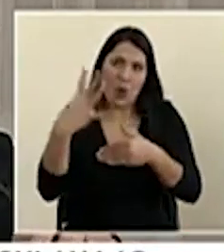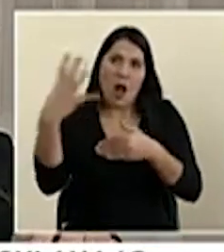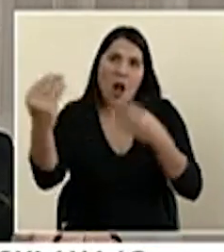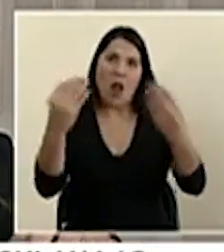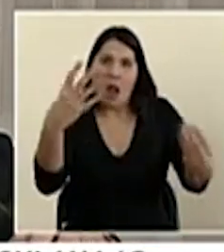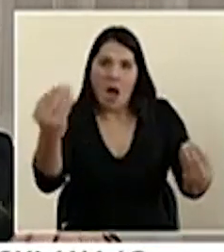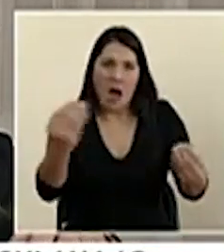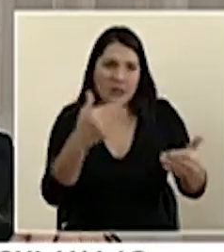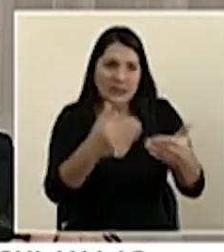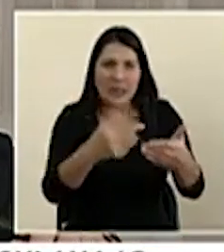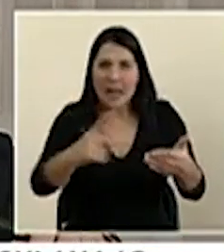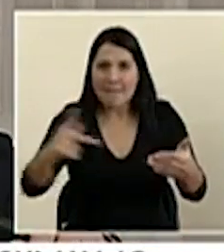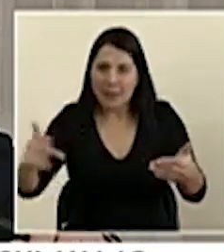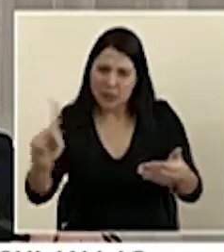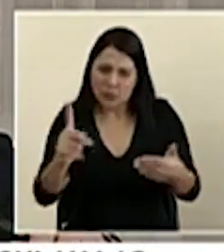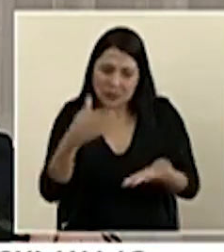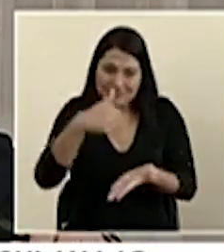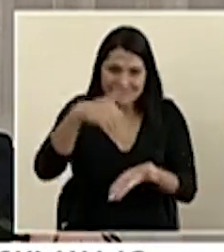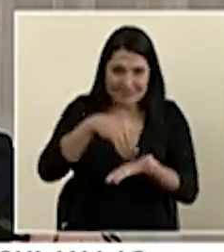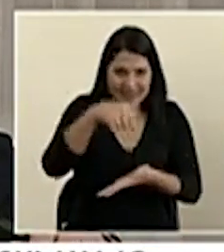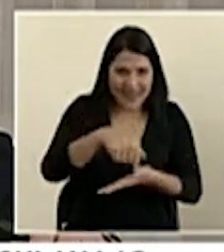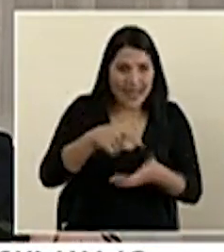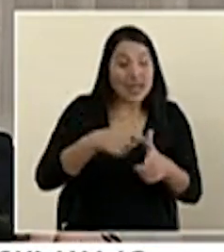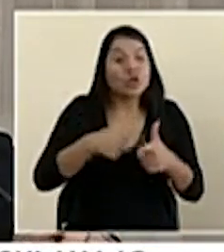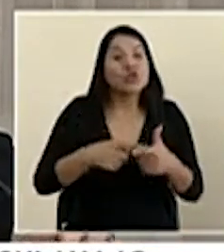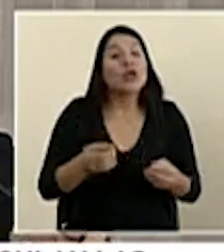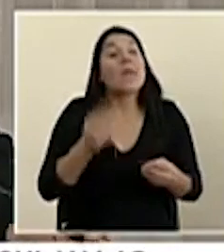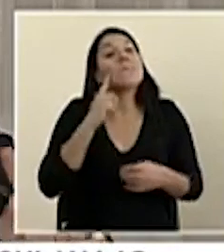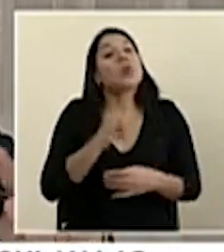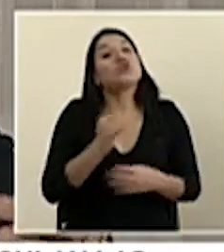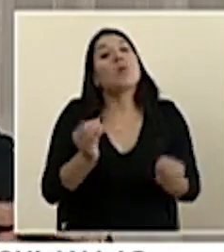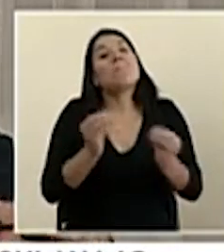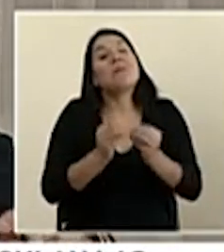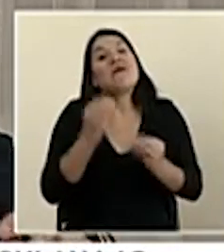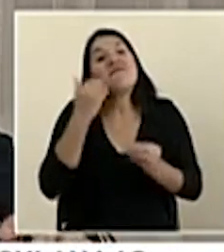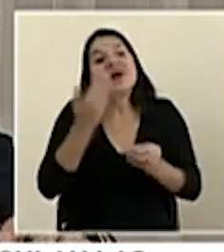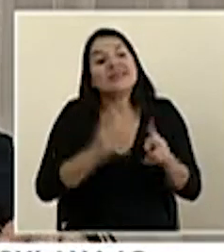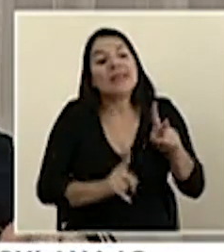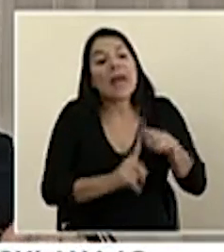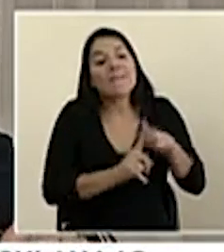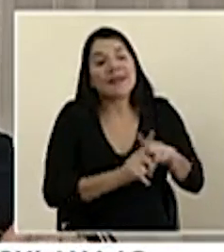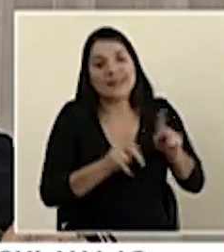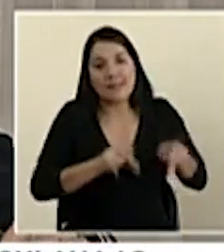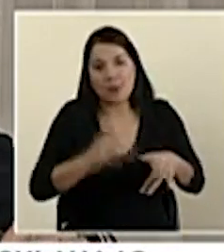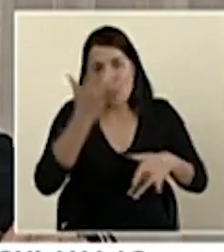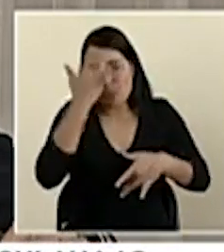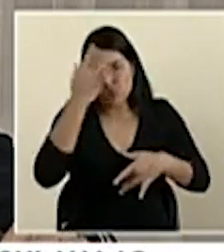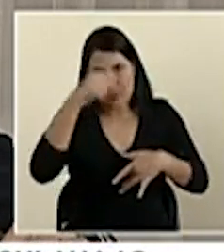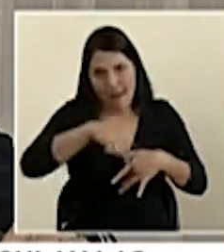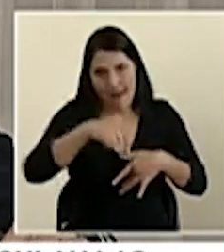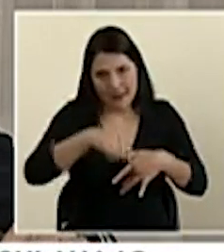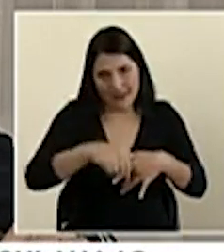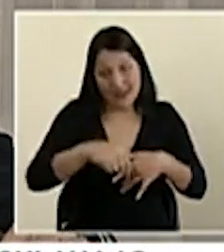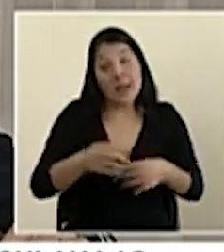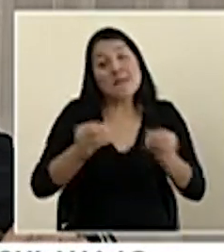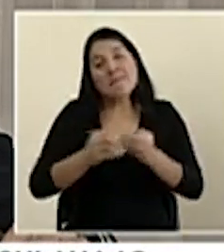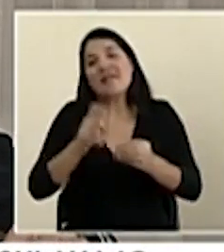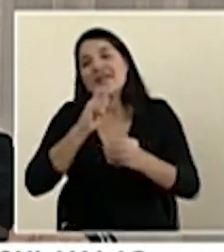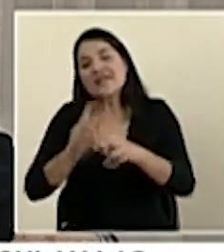y eso pues obviamente hace que se acumulen mucho más rápidamente y que eventualmente haya más transmisiones dentro de las zonas más